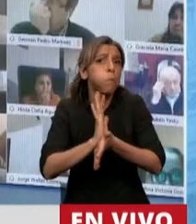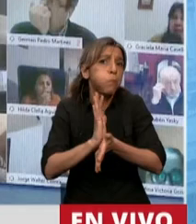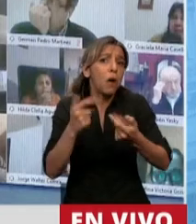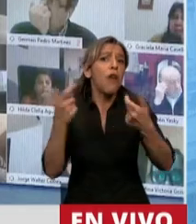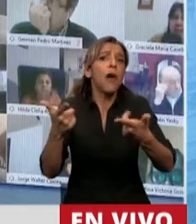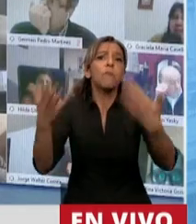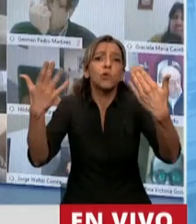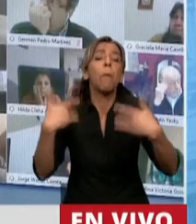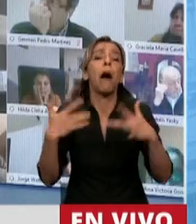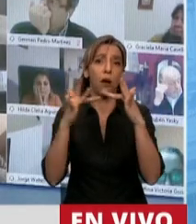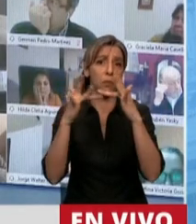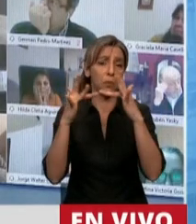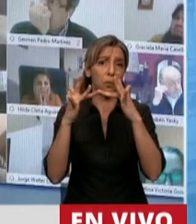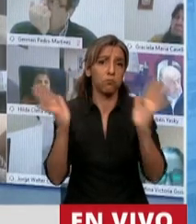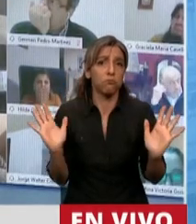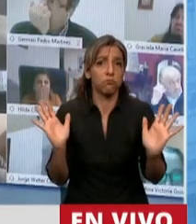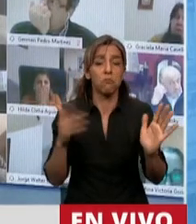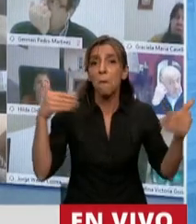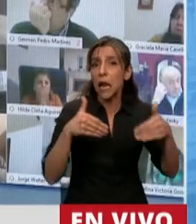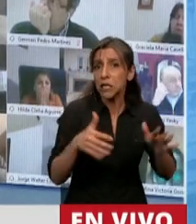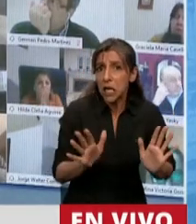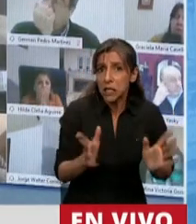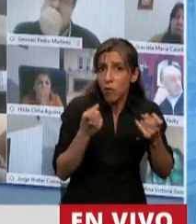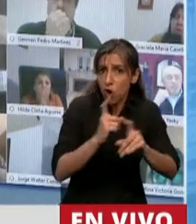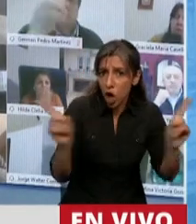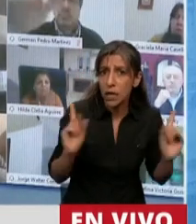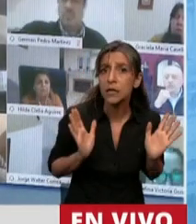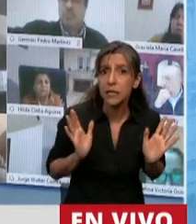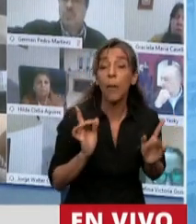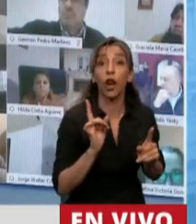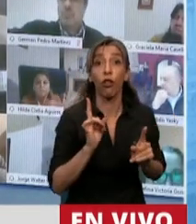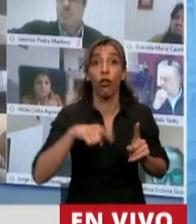habilitar virtualmente. Pero tenemos que venir a trabajar.